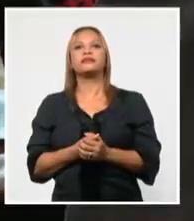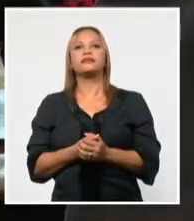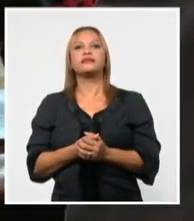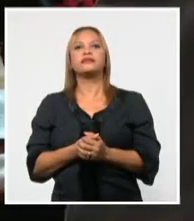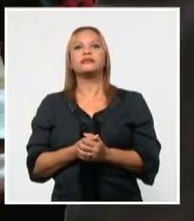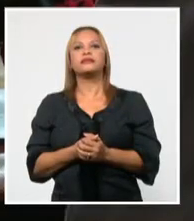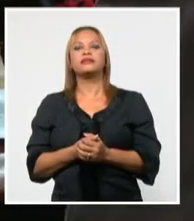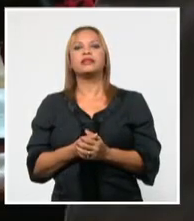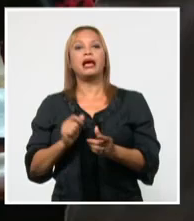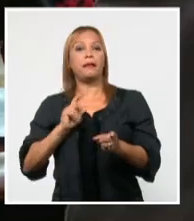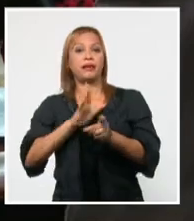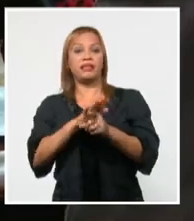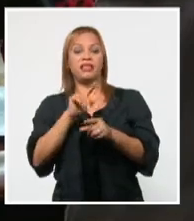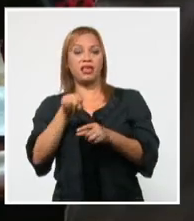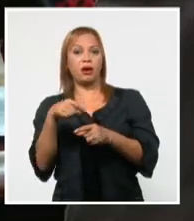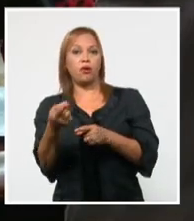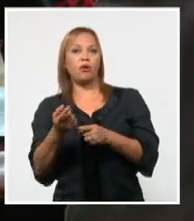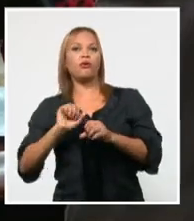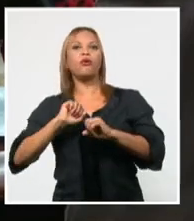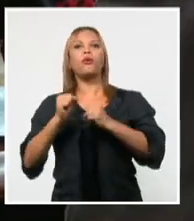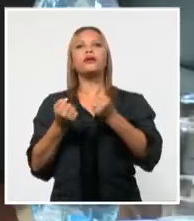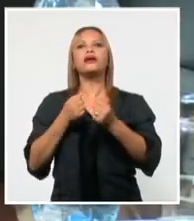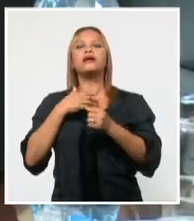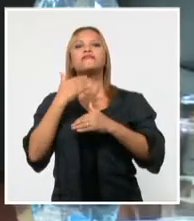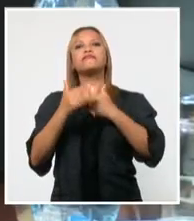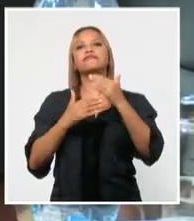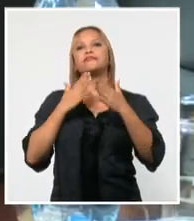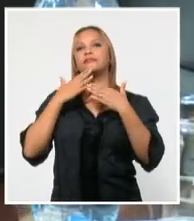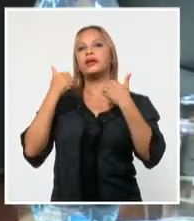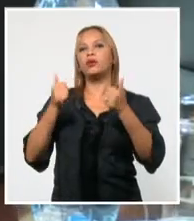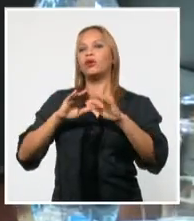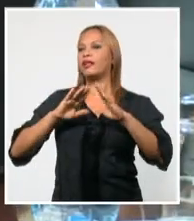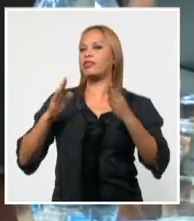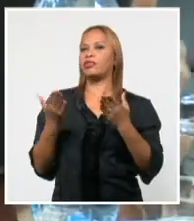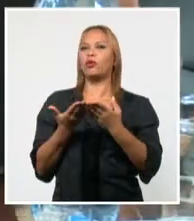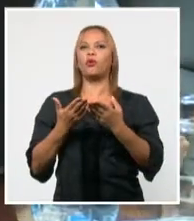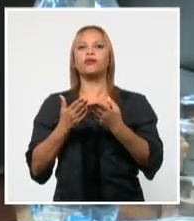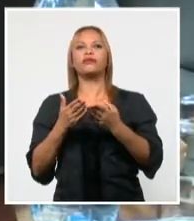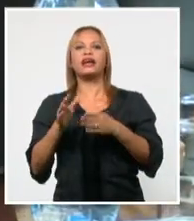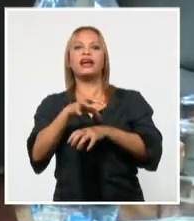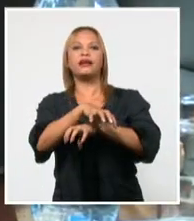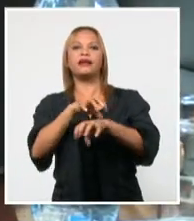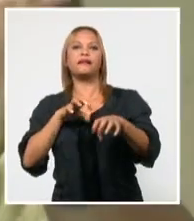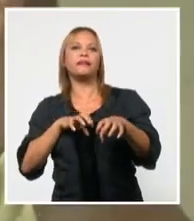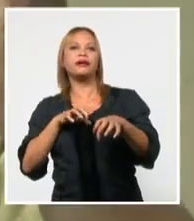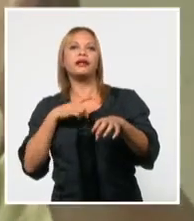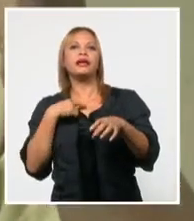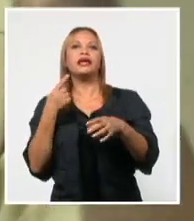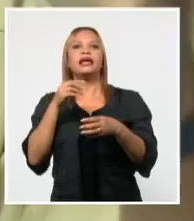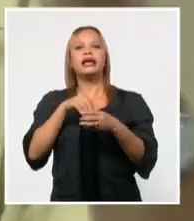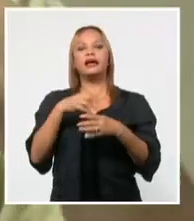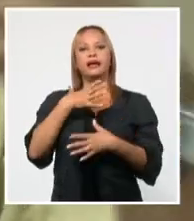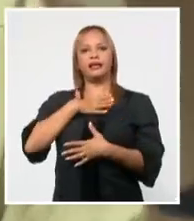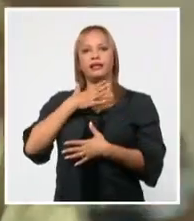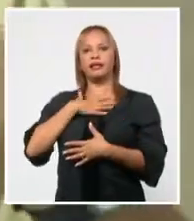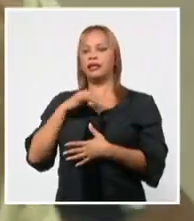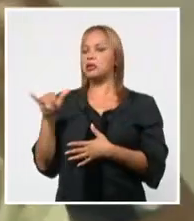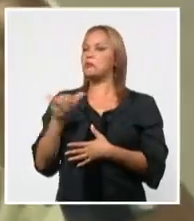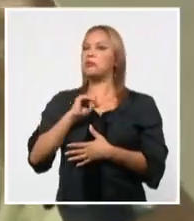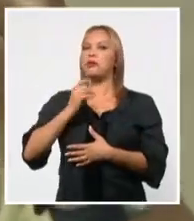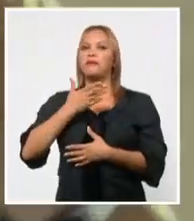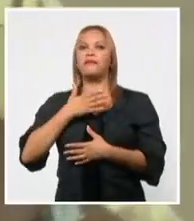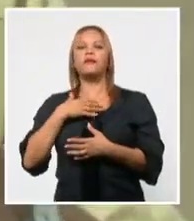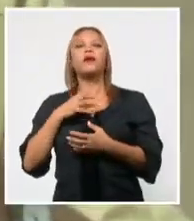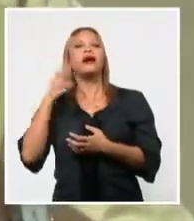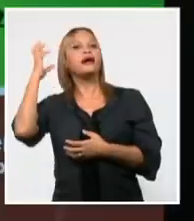ahora, será obligatoria la mejora genética de todos los ganados, tanto en el sector estatal como privado, lo que